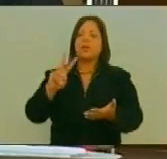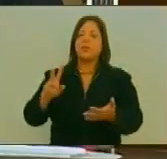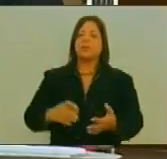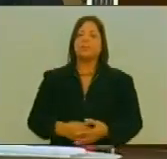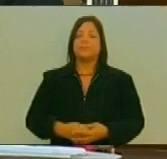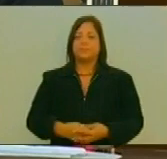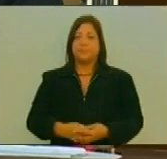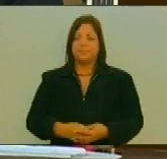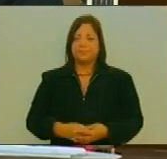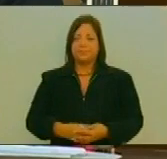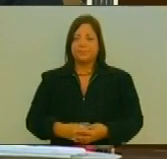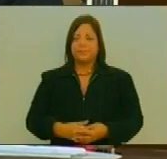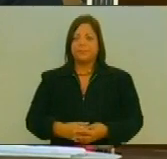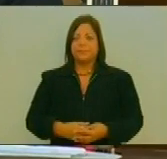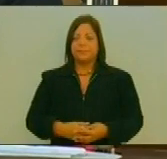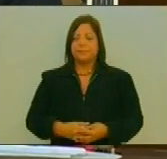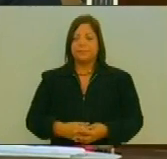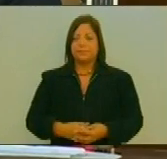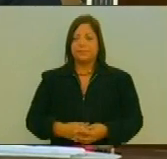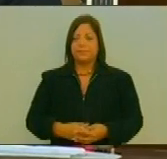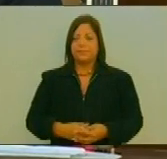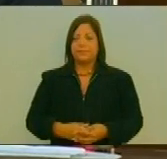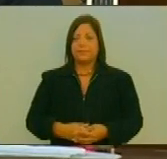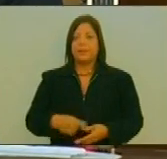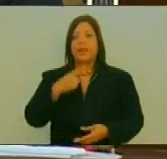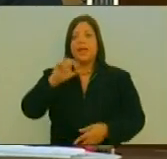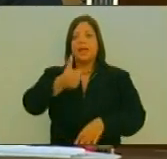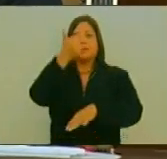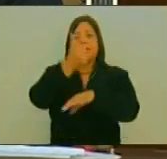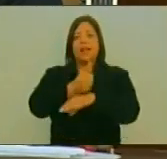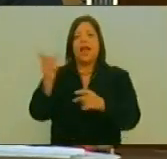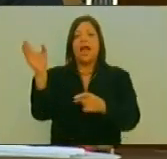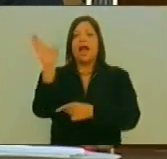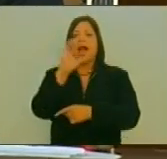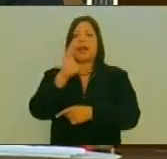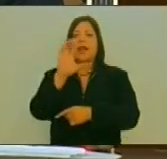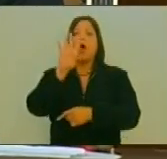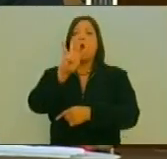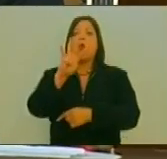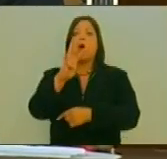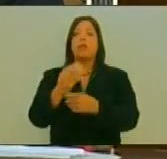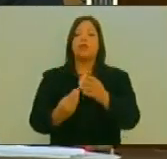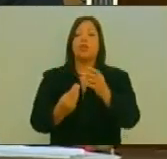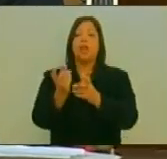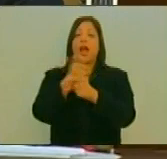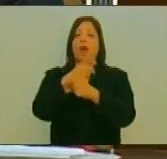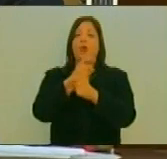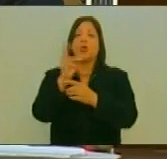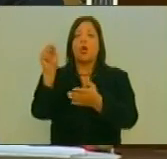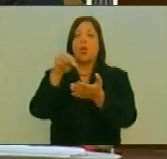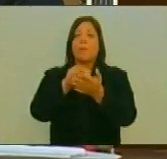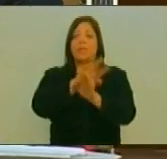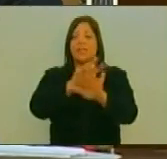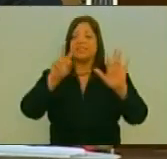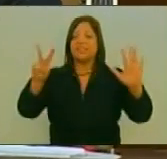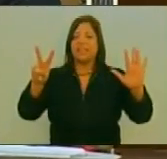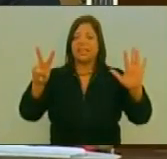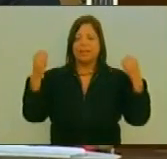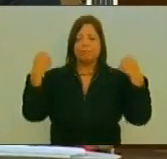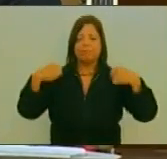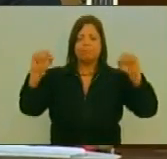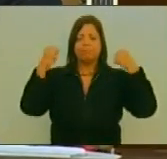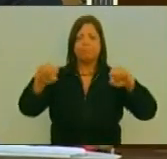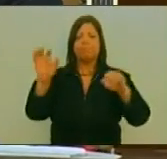Nicolás Maduro Moro Instalada En Caracas El 4 de agosto De 2017 En ejercicio